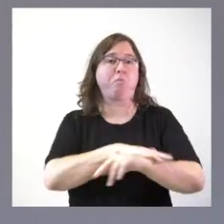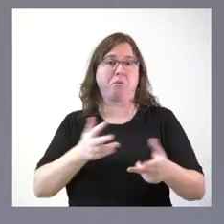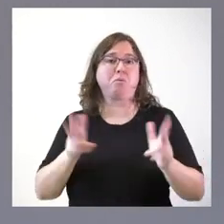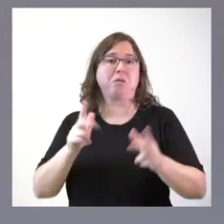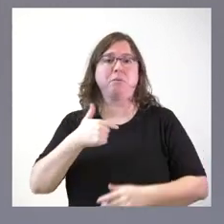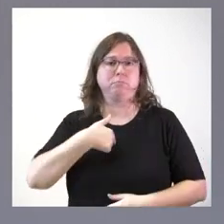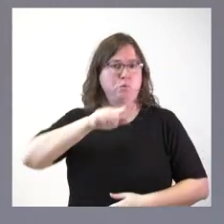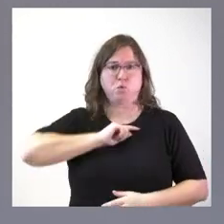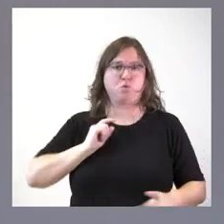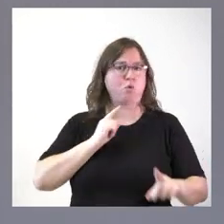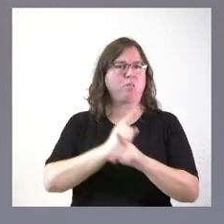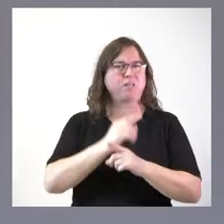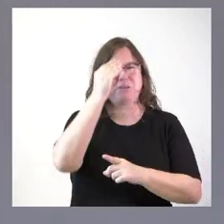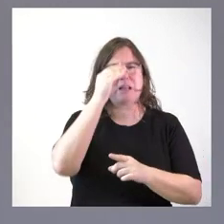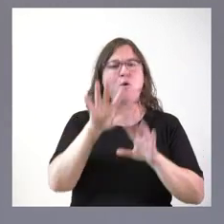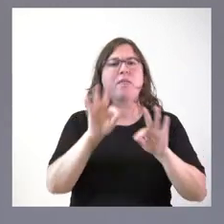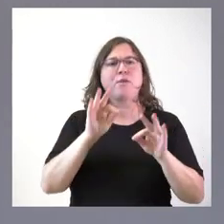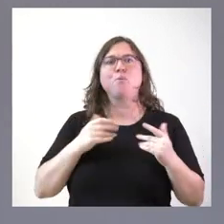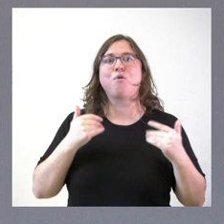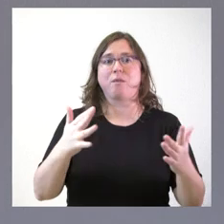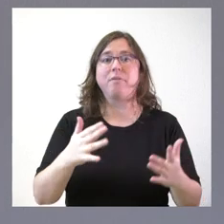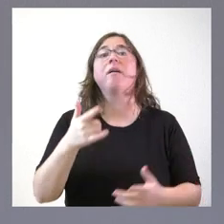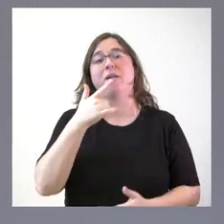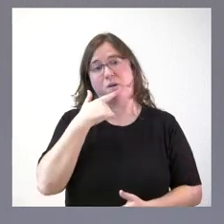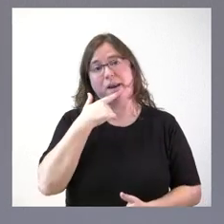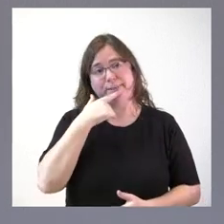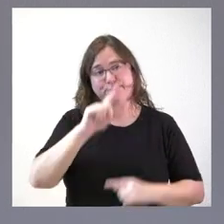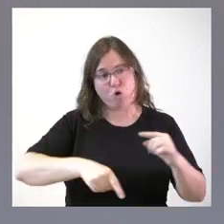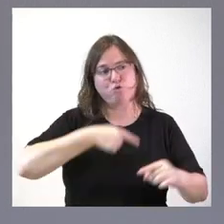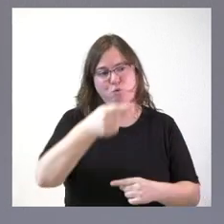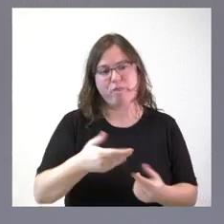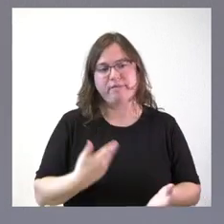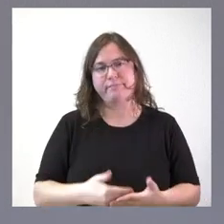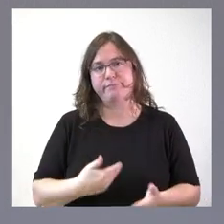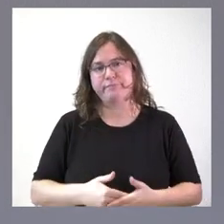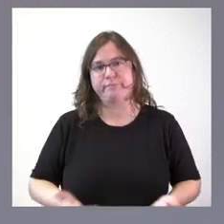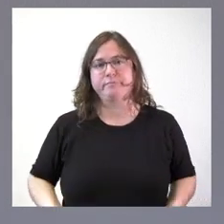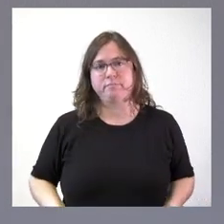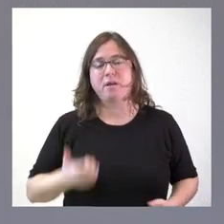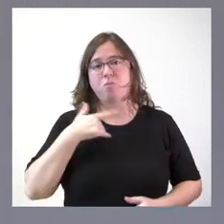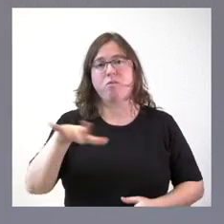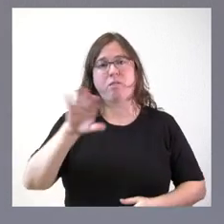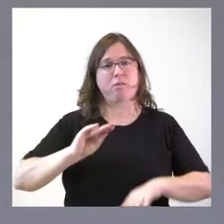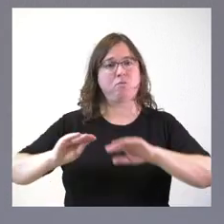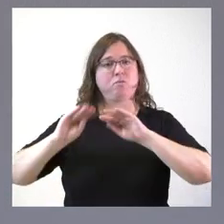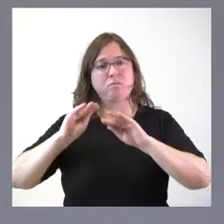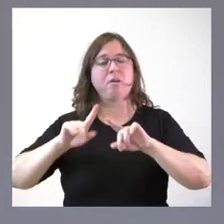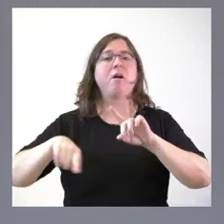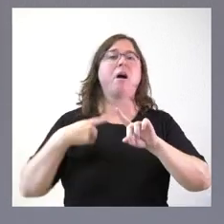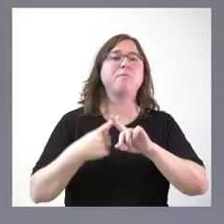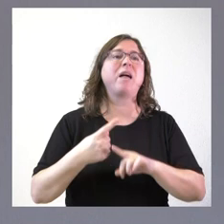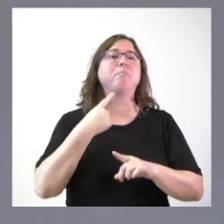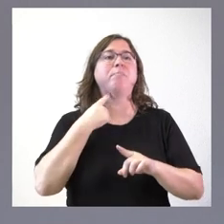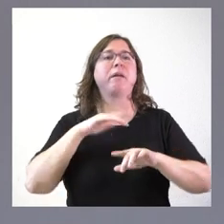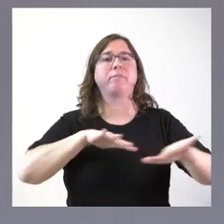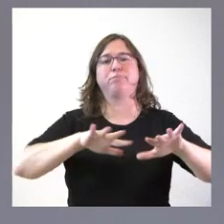parecía que era una decisión precipitada y hoy se demuestra que estamos pagando claramente las consecuencias de esa decisión en término de pérdida de actividad en